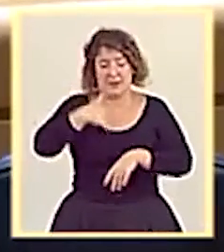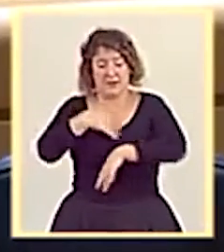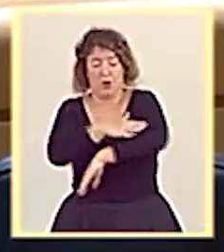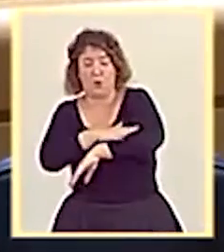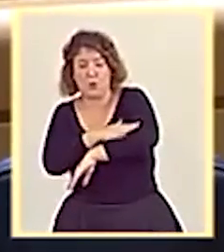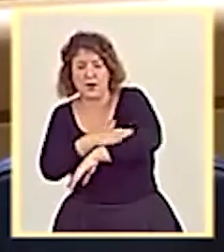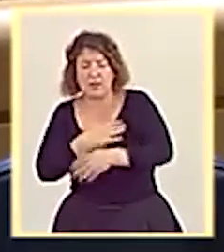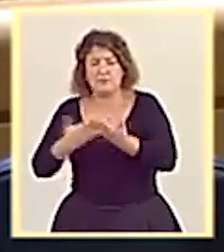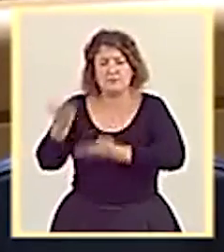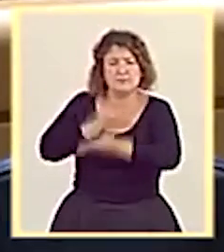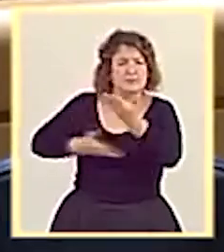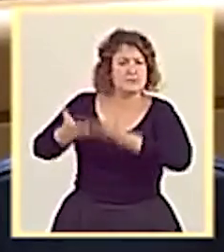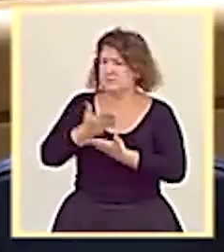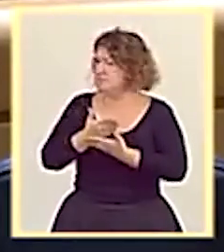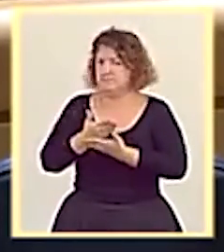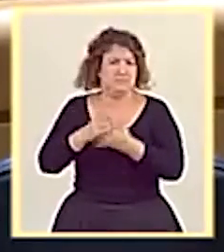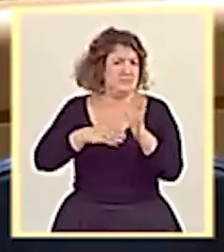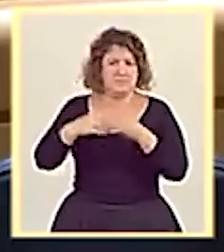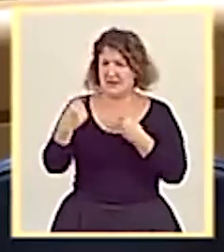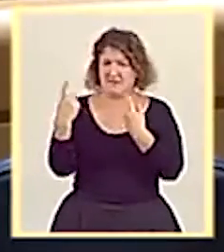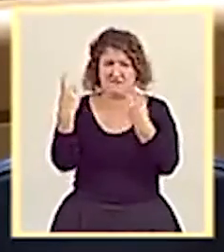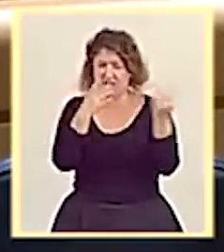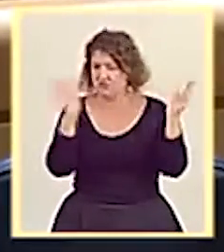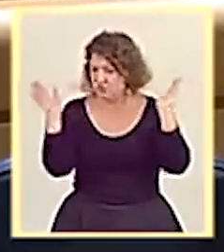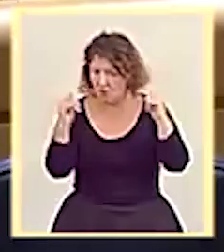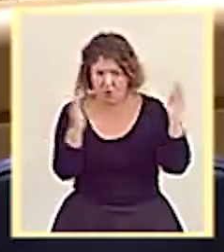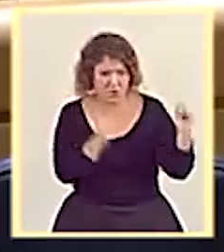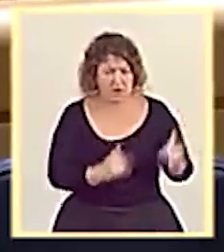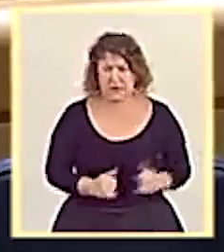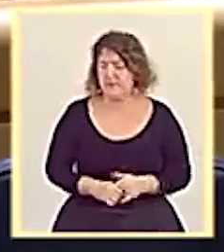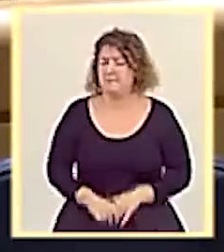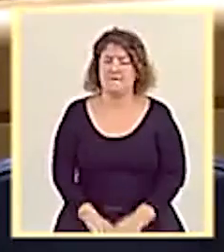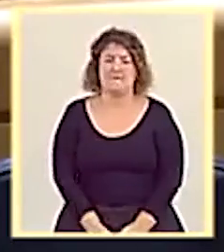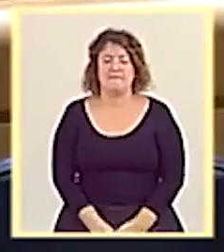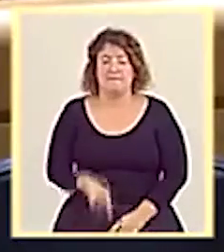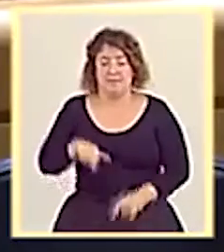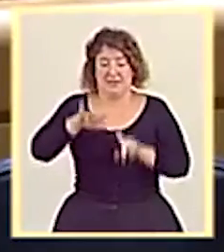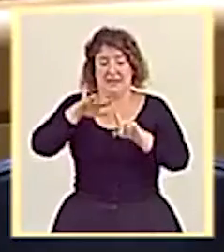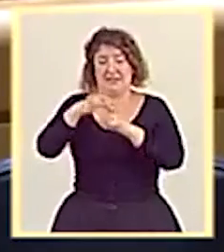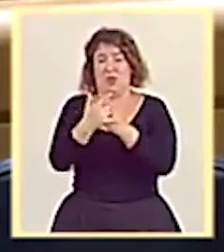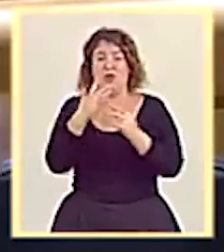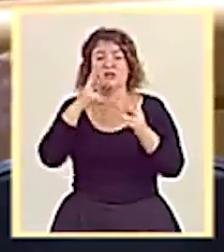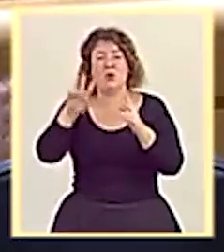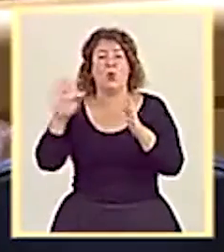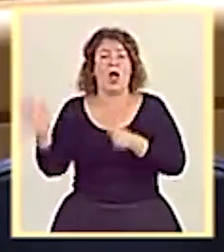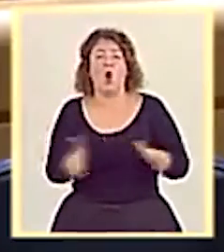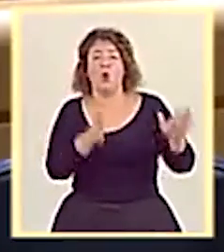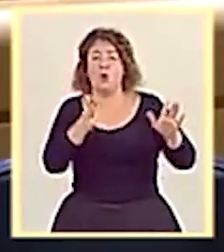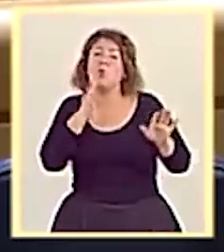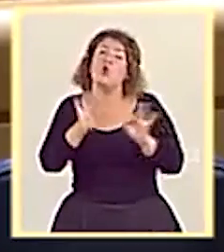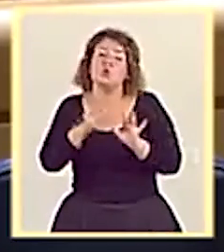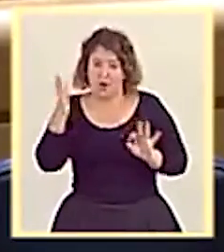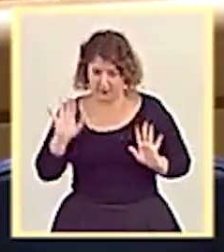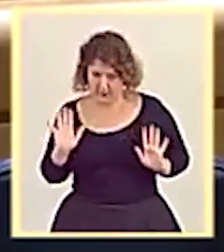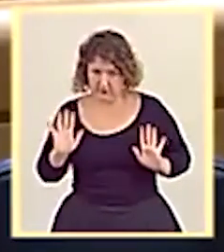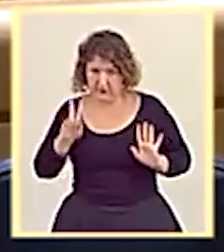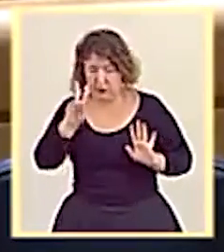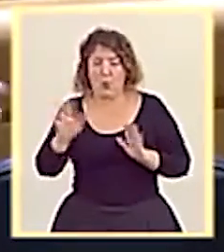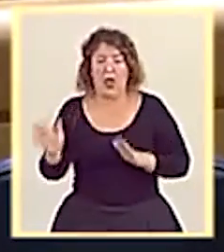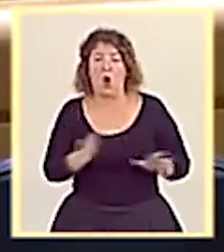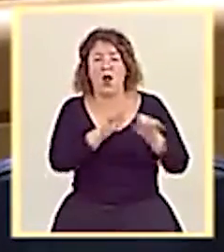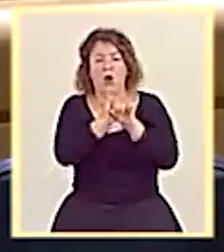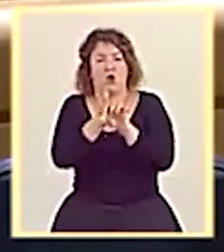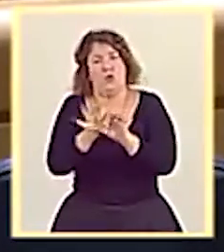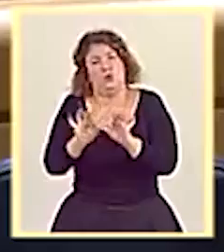de España, en estos momentos no hay falta de ningún tipo de material que sea requerido para afrontar la segunda ola del COVID. Digo, afortunadamente. En